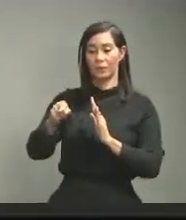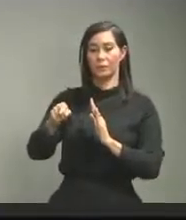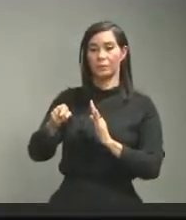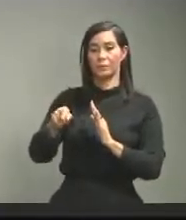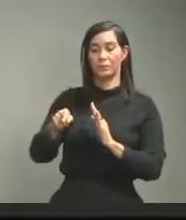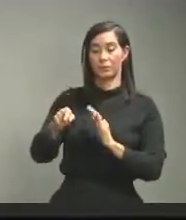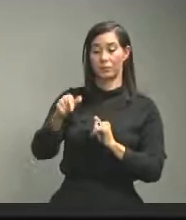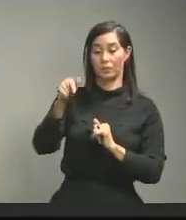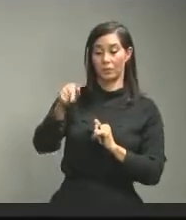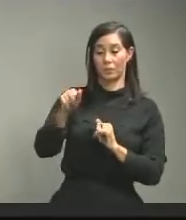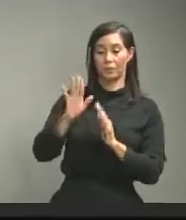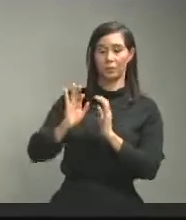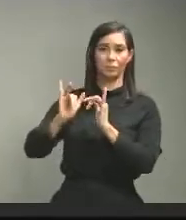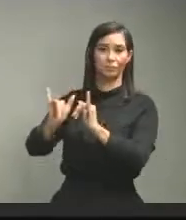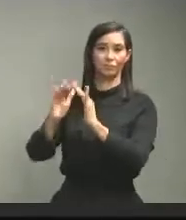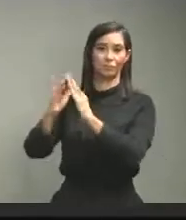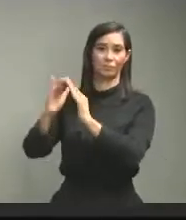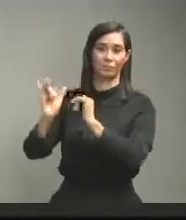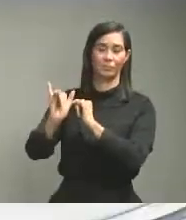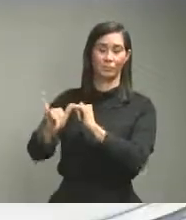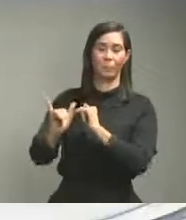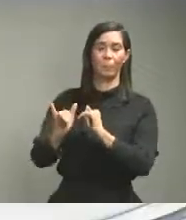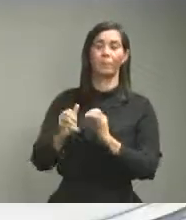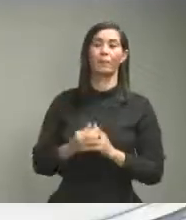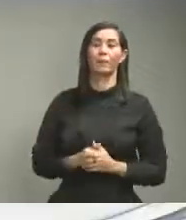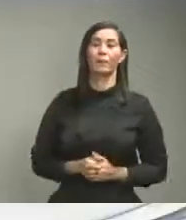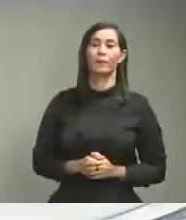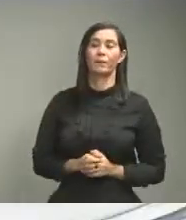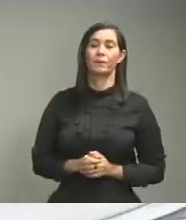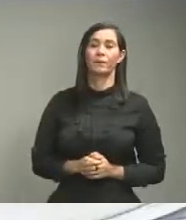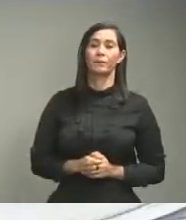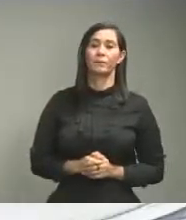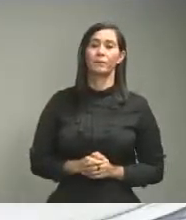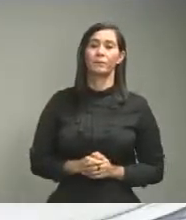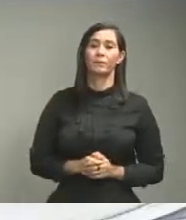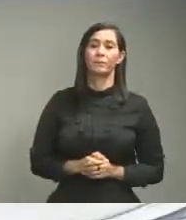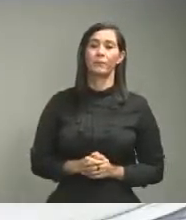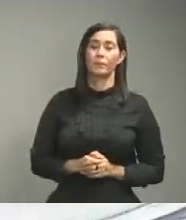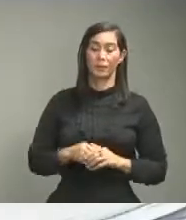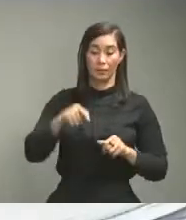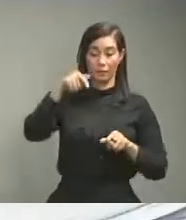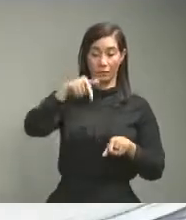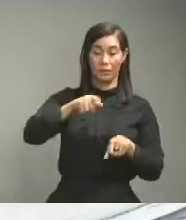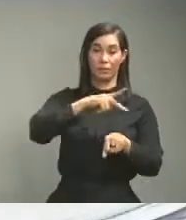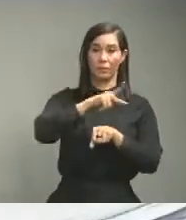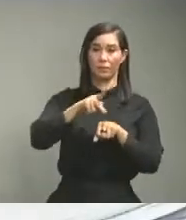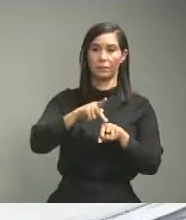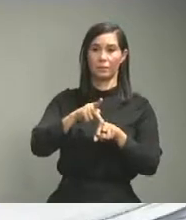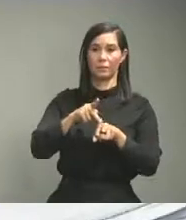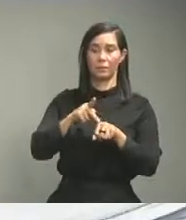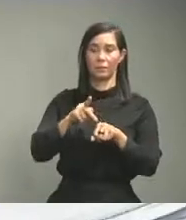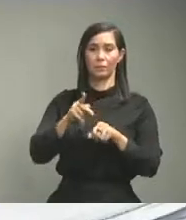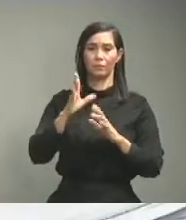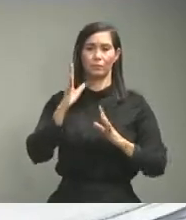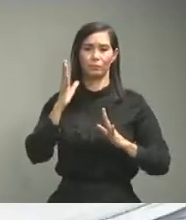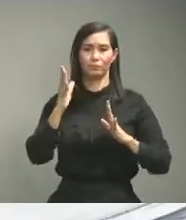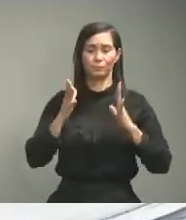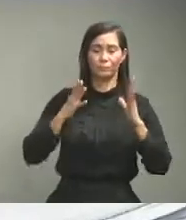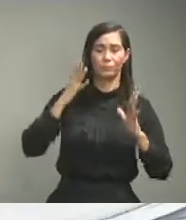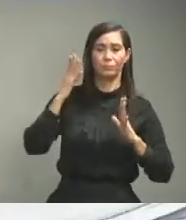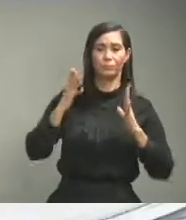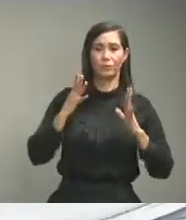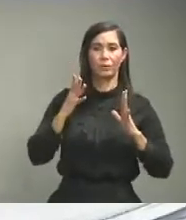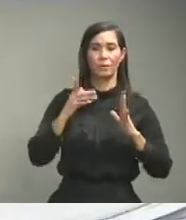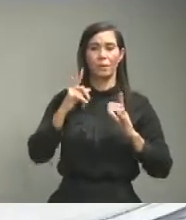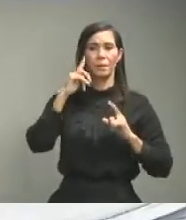precisamente a esa provincia pues en la provincia se ha generado mucha confusión en cuanto a si